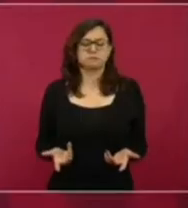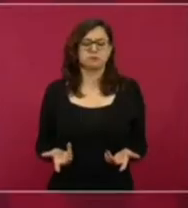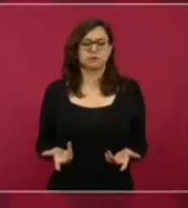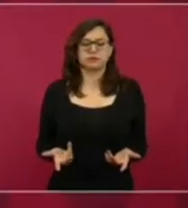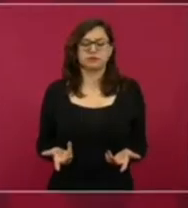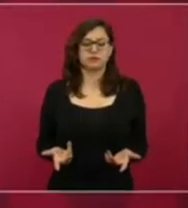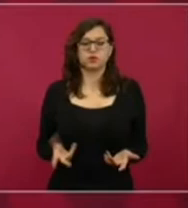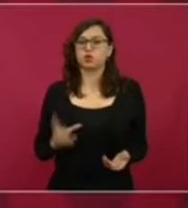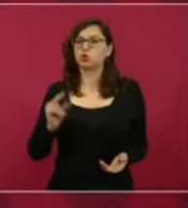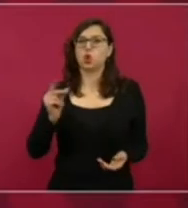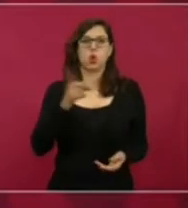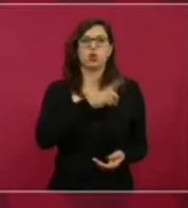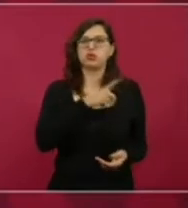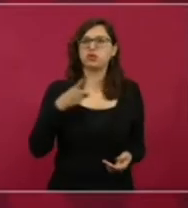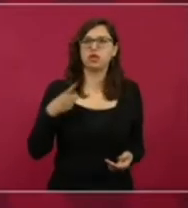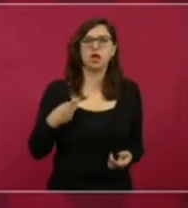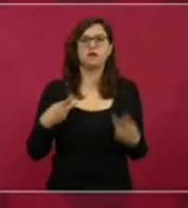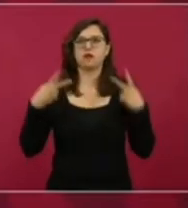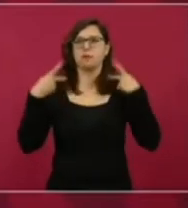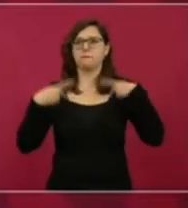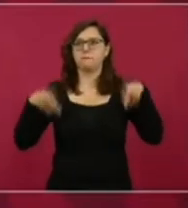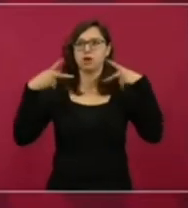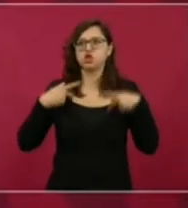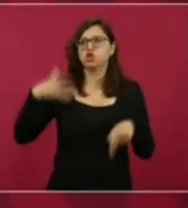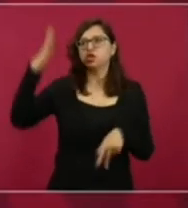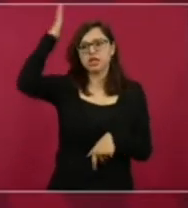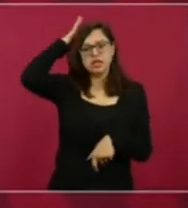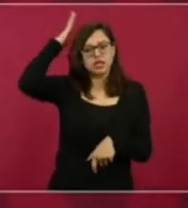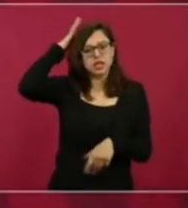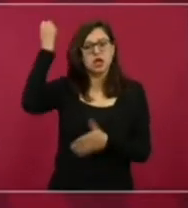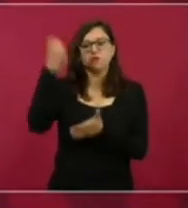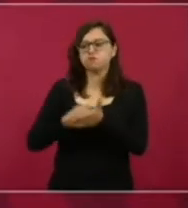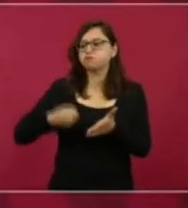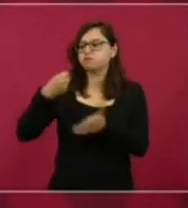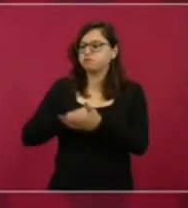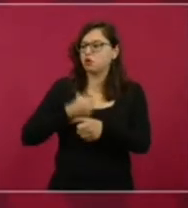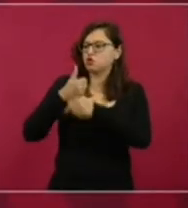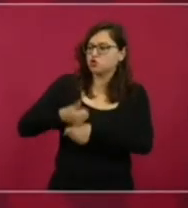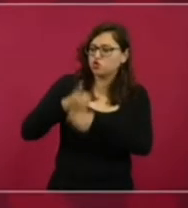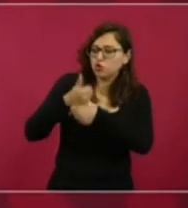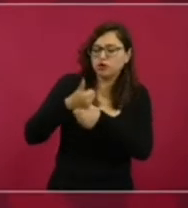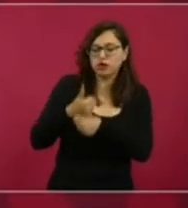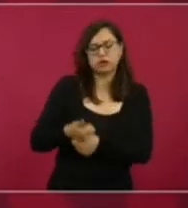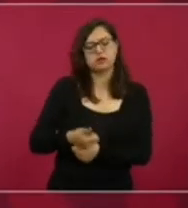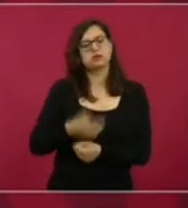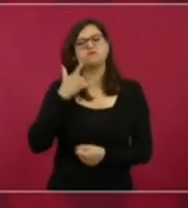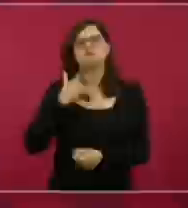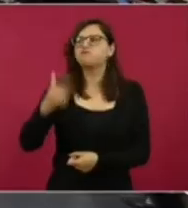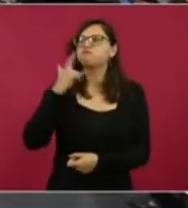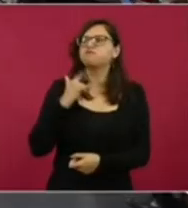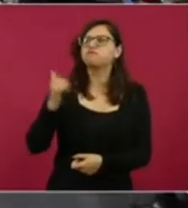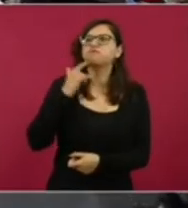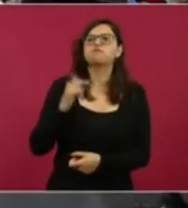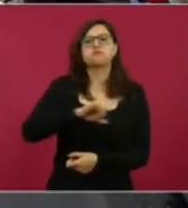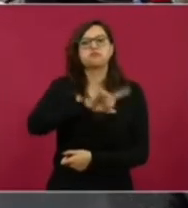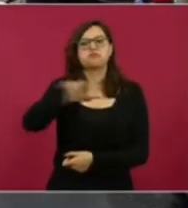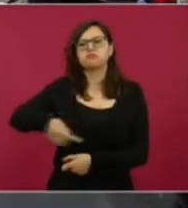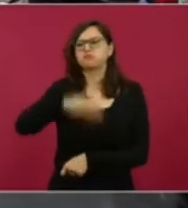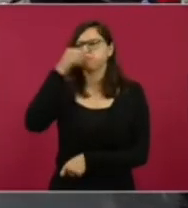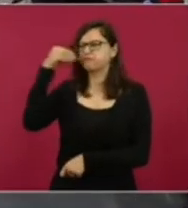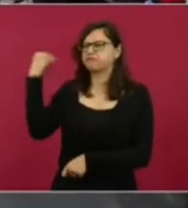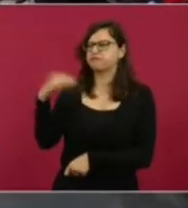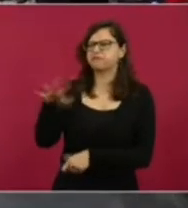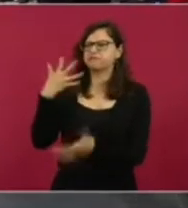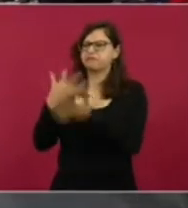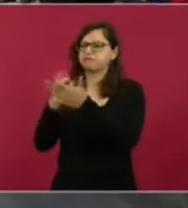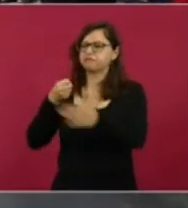a dirigentes sociales, dirigentes políticos que luchan en favor